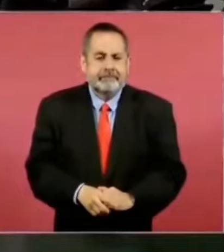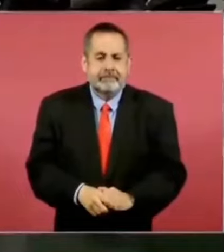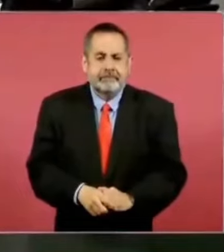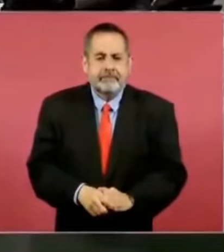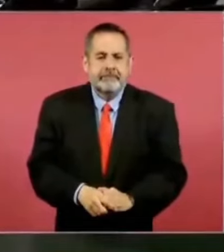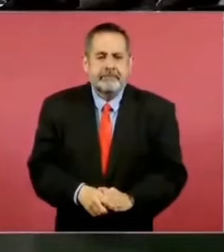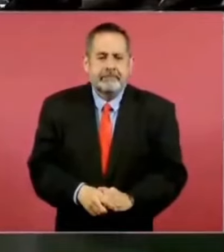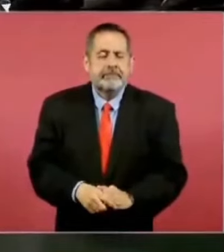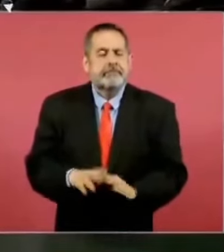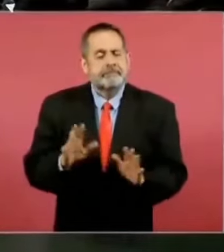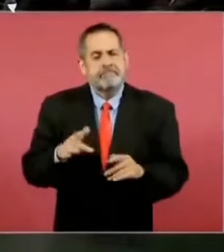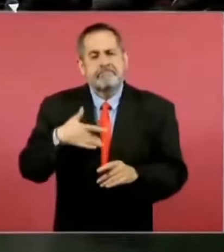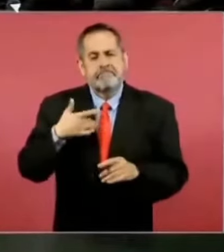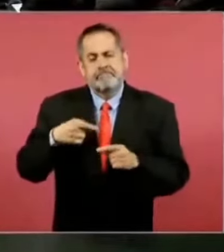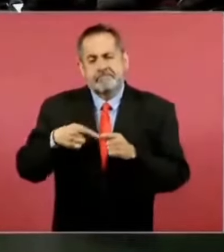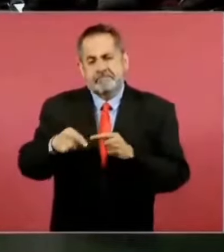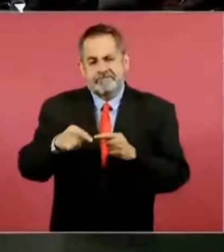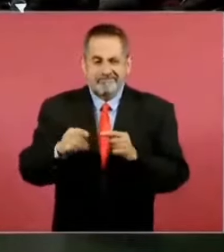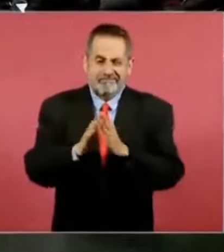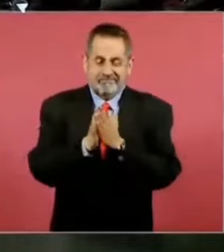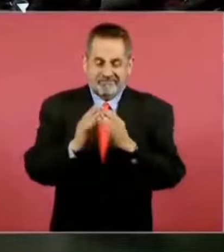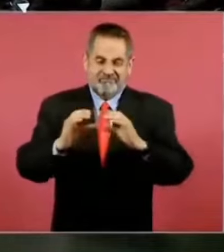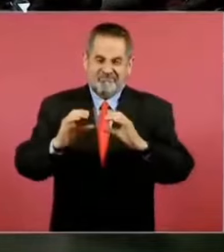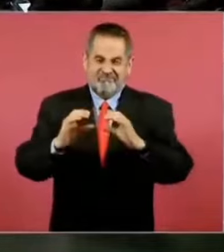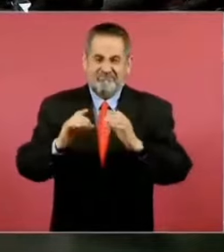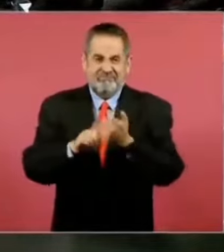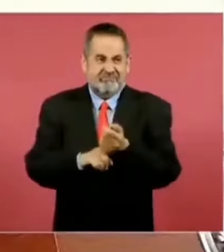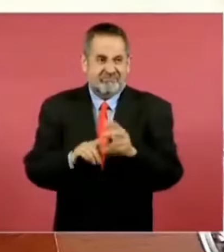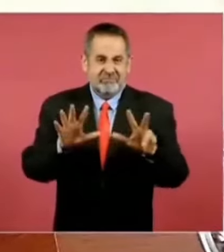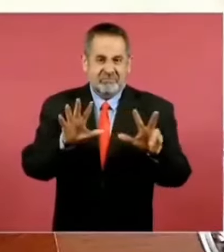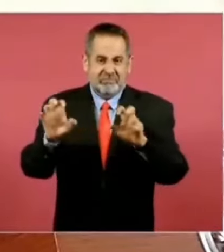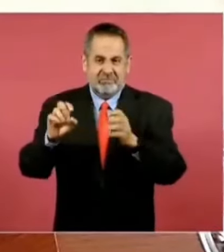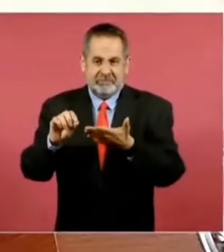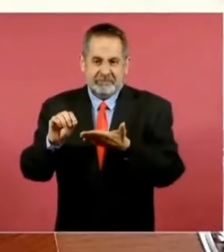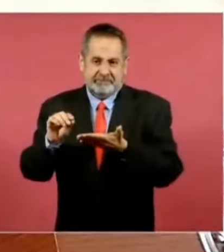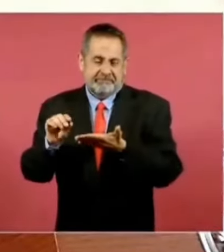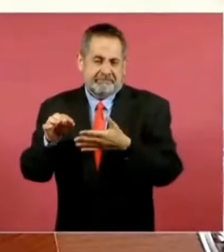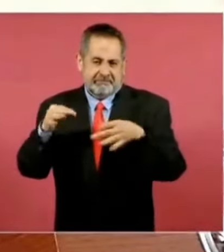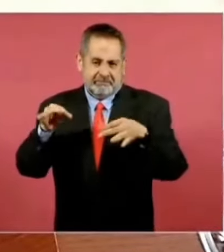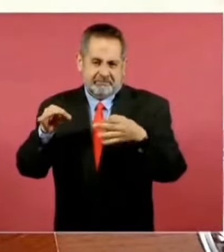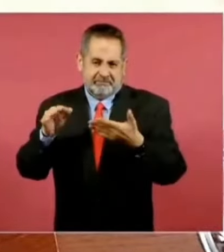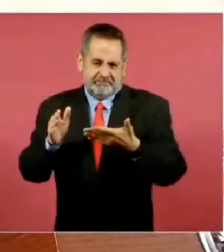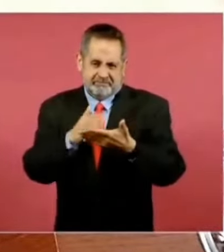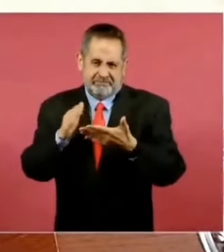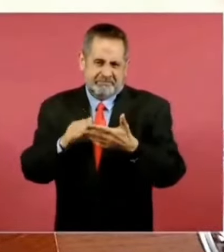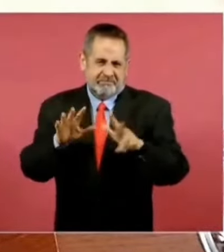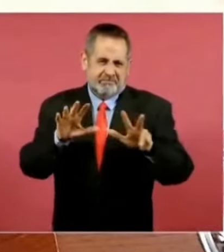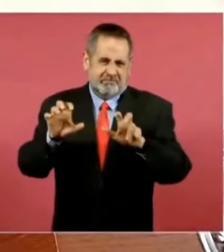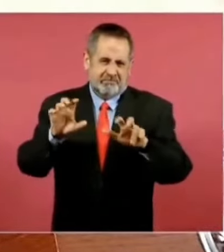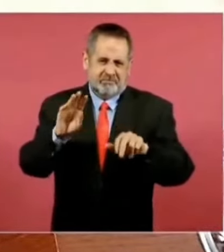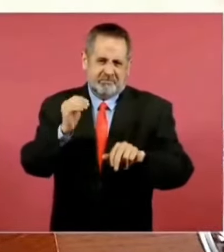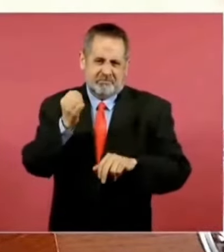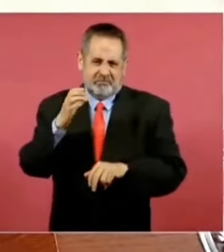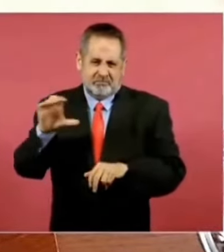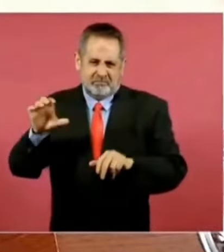entonces me va a salir un texto como de ochocientas, novecientas cuartillas.